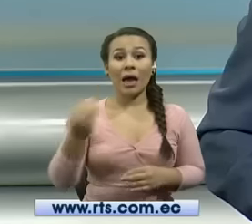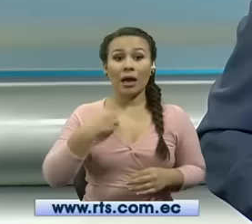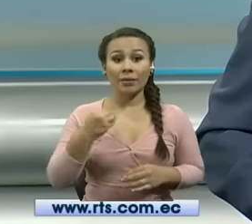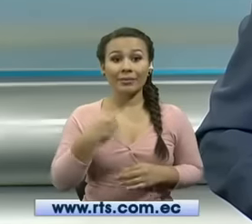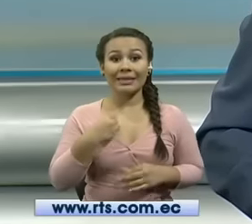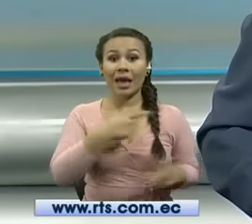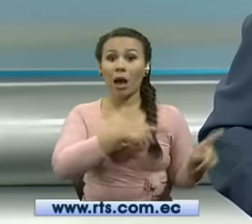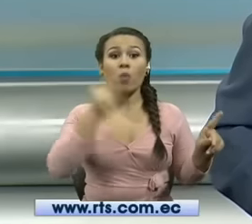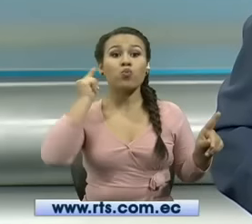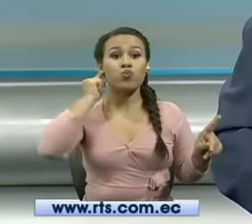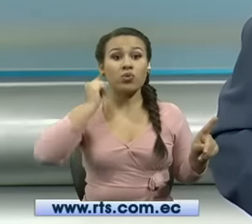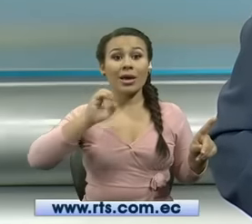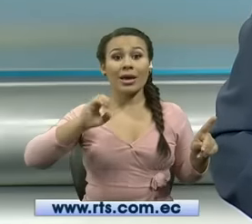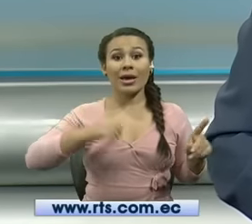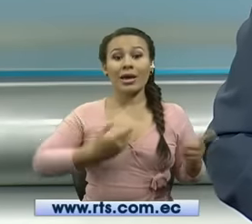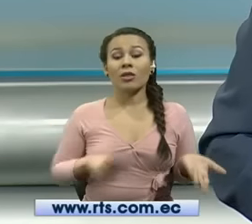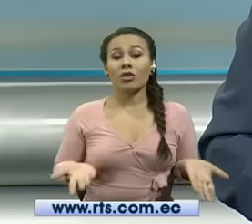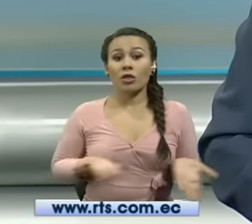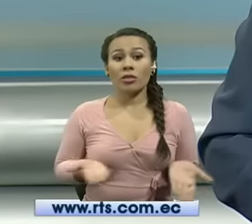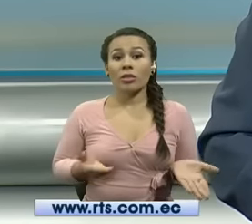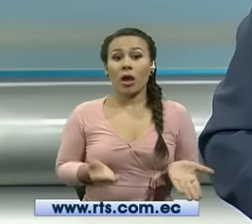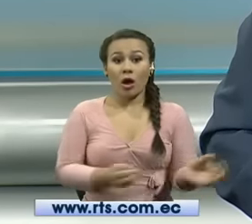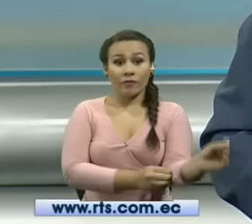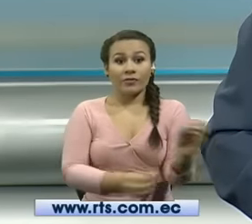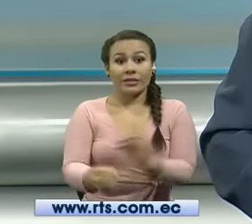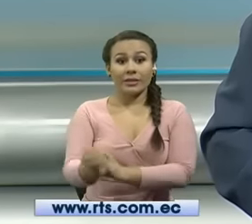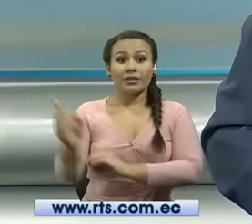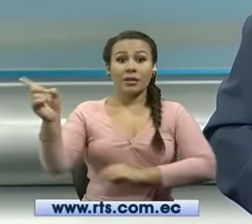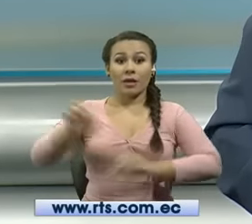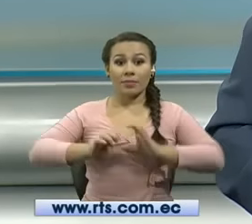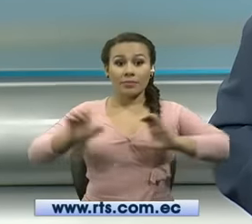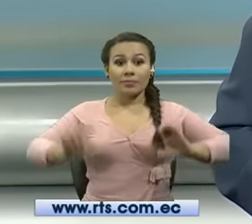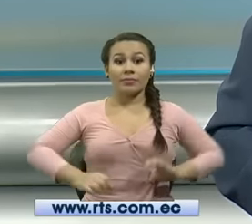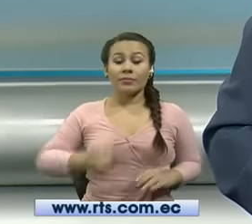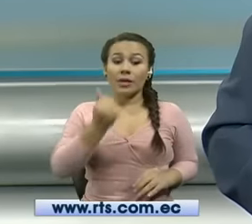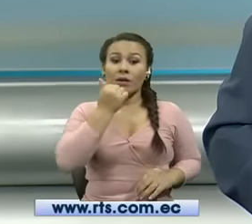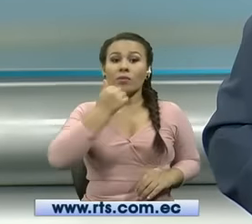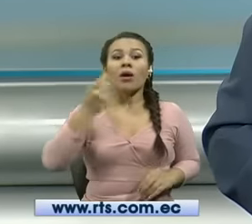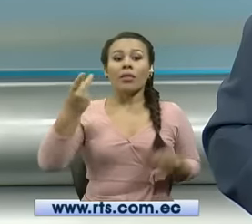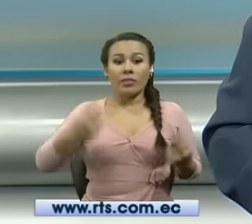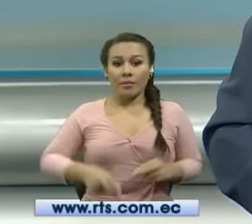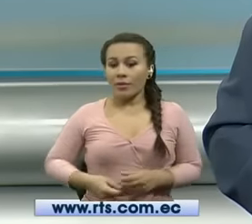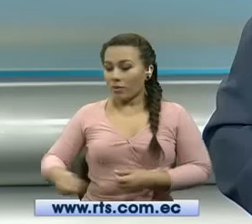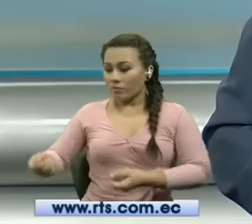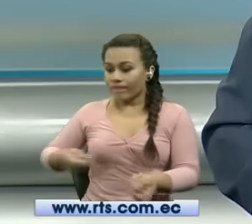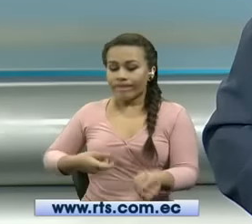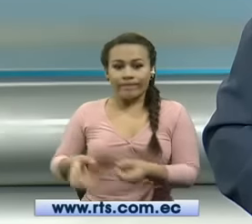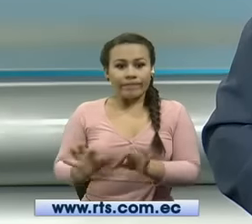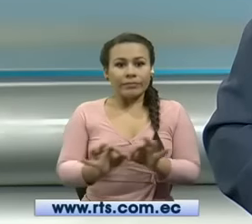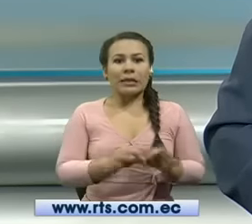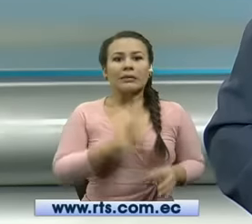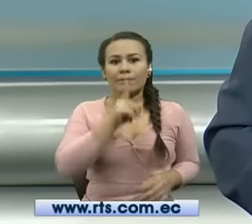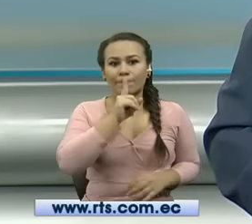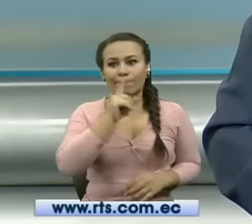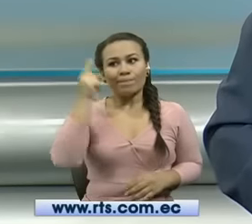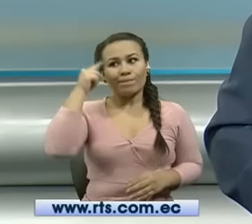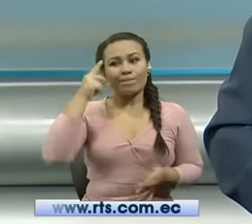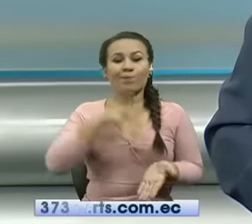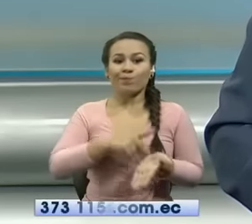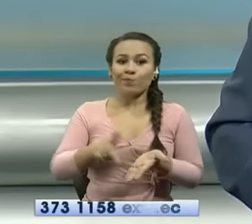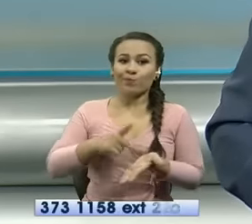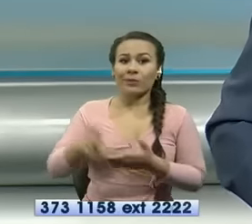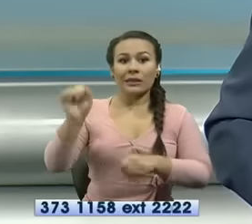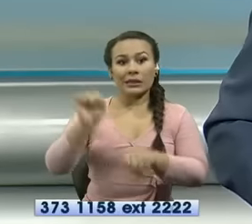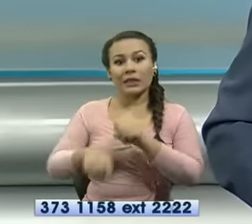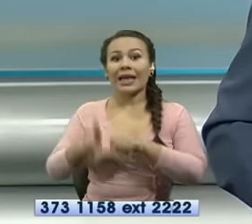del departamento de comunicación de Interagua a ver si activan los seguros para resarcir los daños a esas familias que